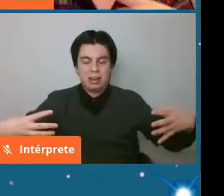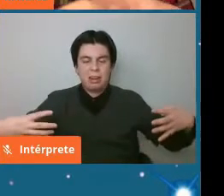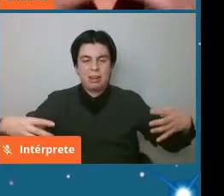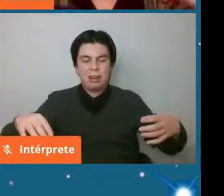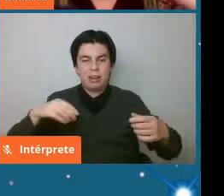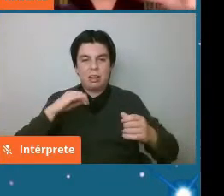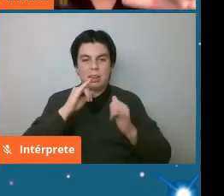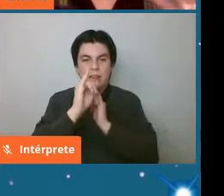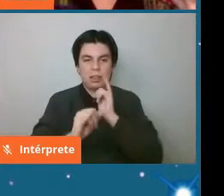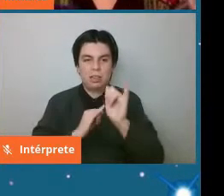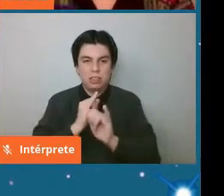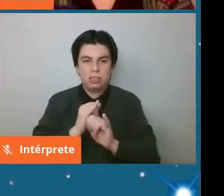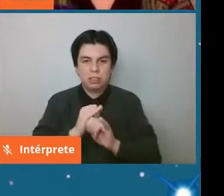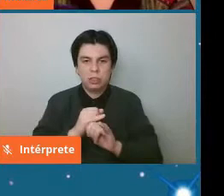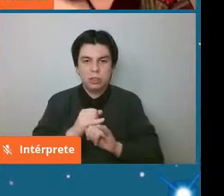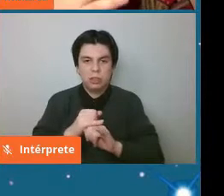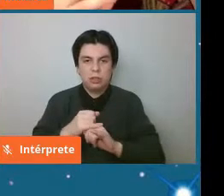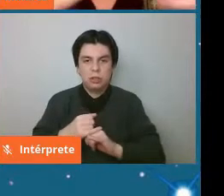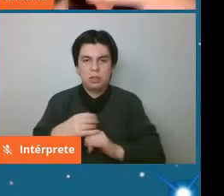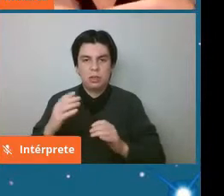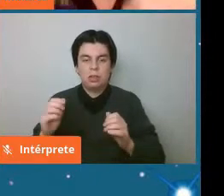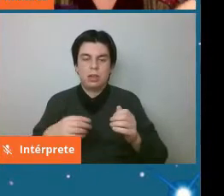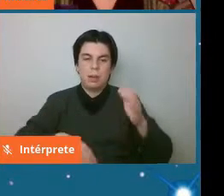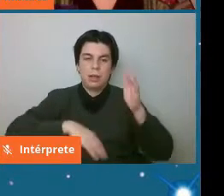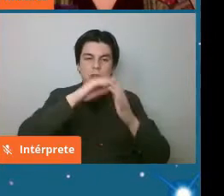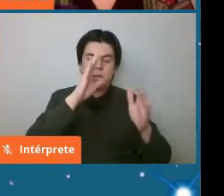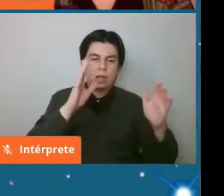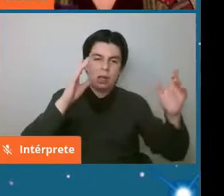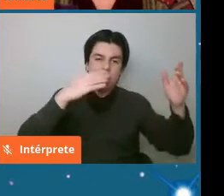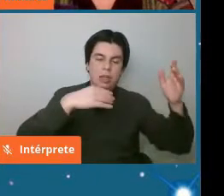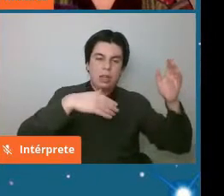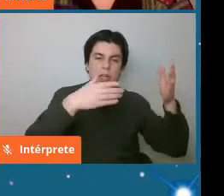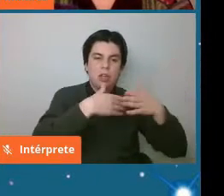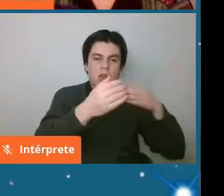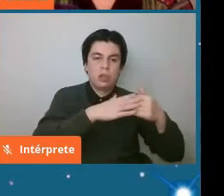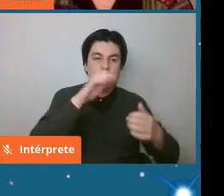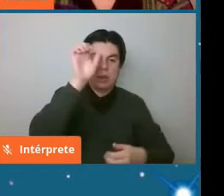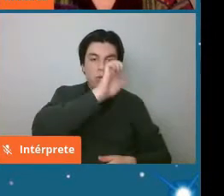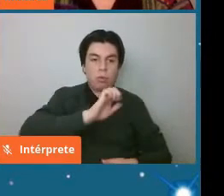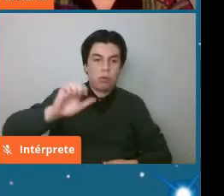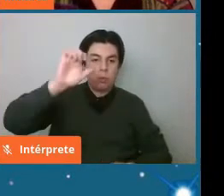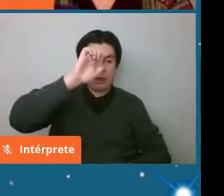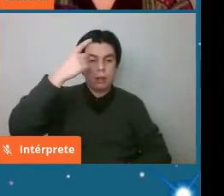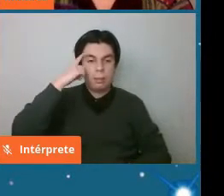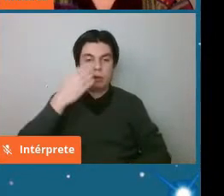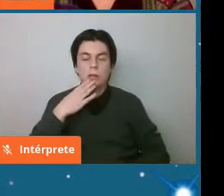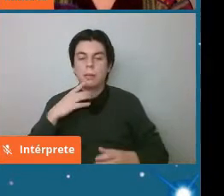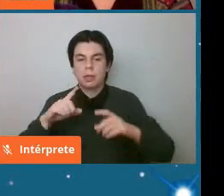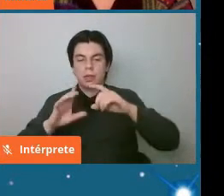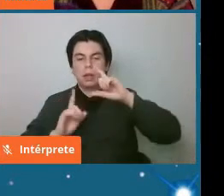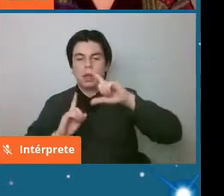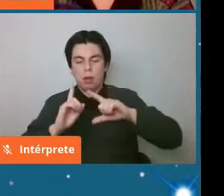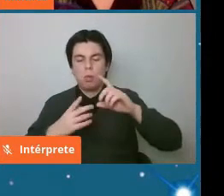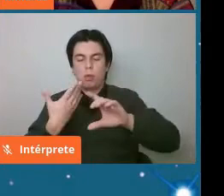que está principalmente en Europa pero que actualmente también está cubriendo algunas áreas en América del Sur